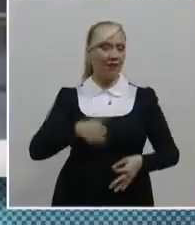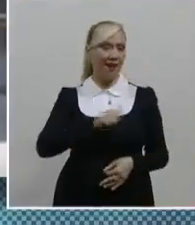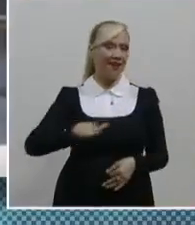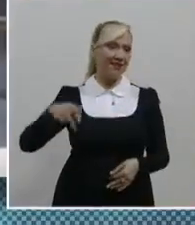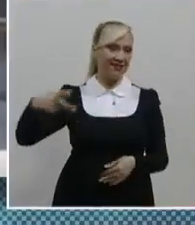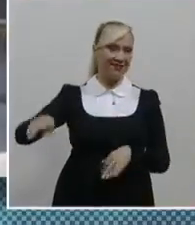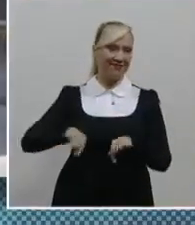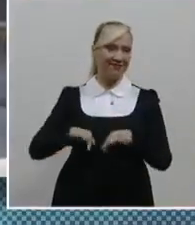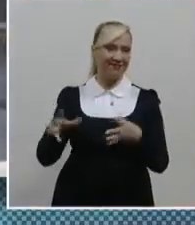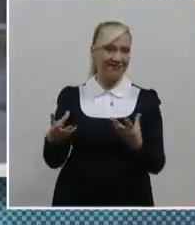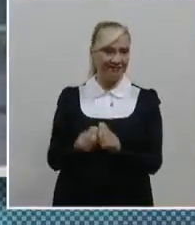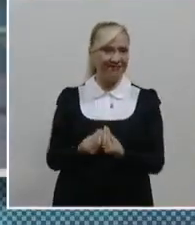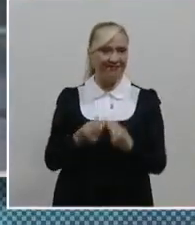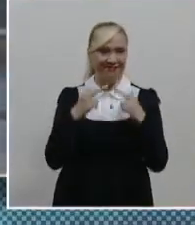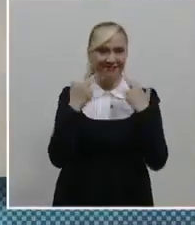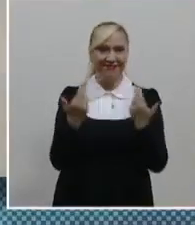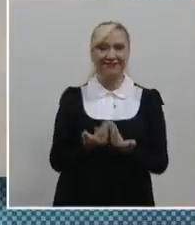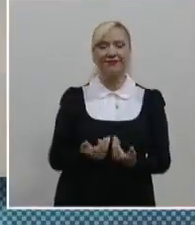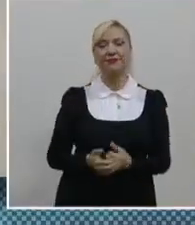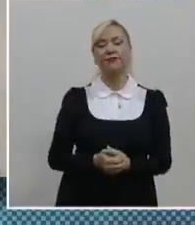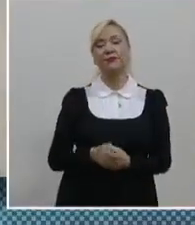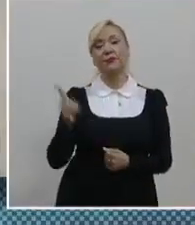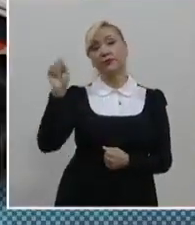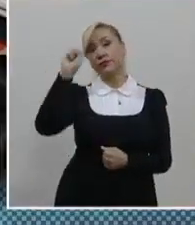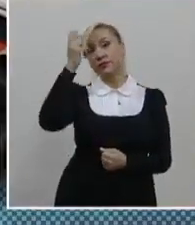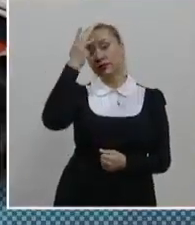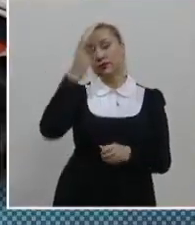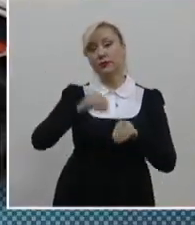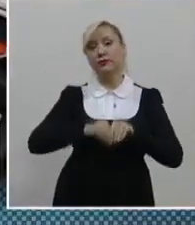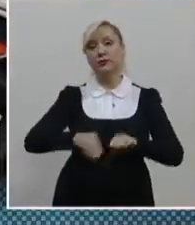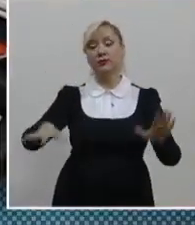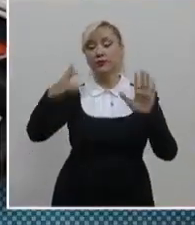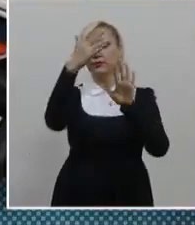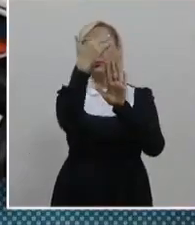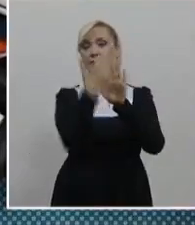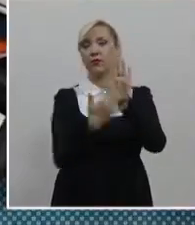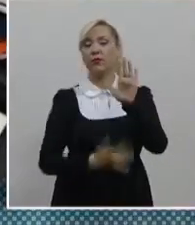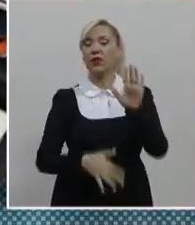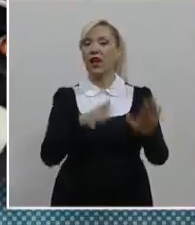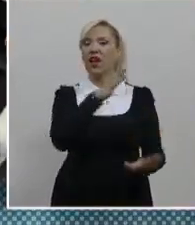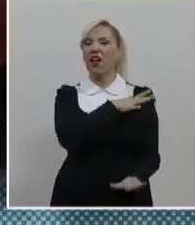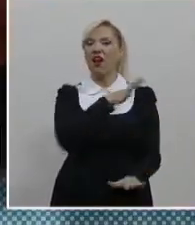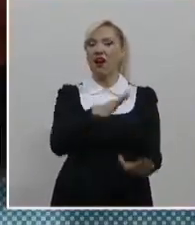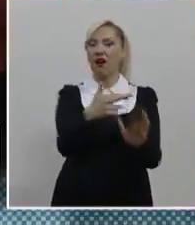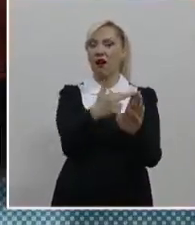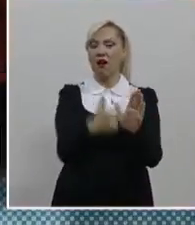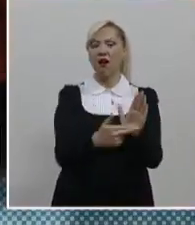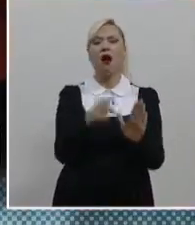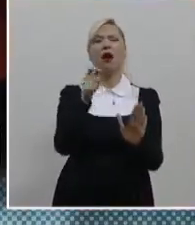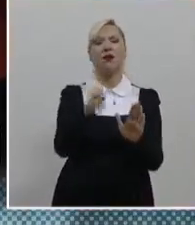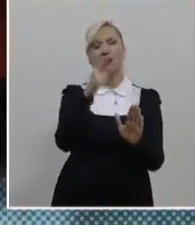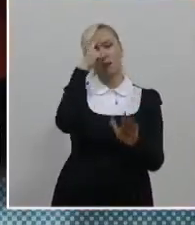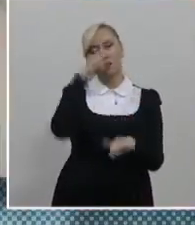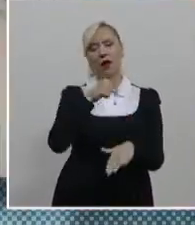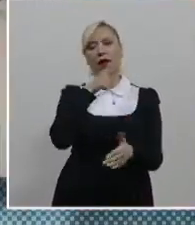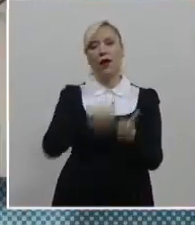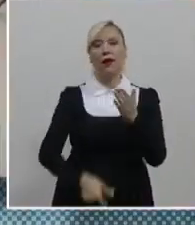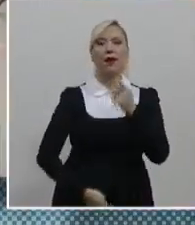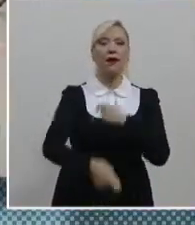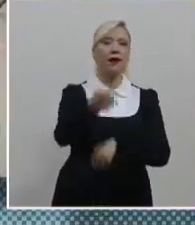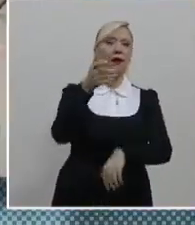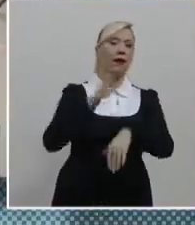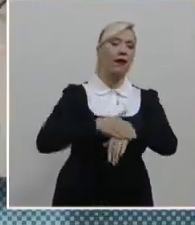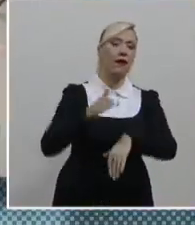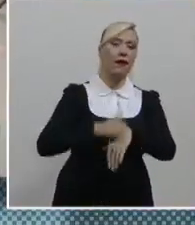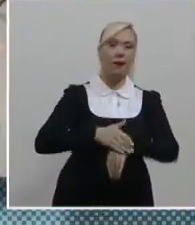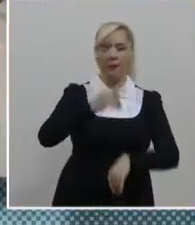El Poder Judicial de San Luis Potosí publicó el Acuerdo General que establece los lineamientos generales en materia de notificaciones en el sistema